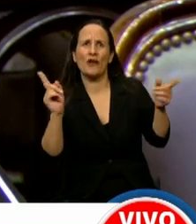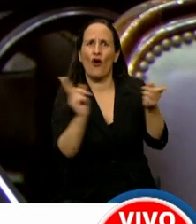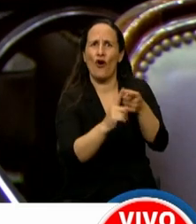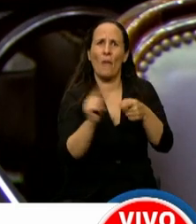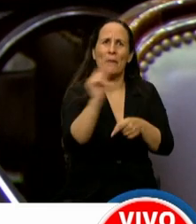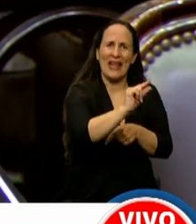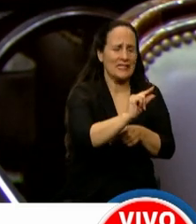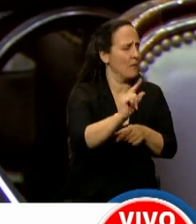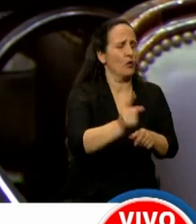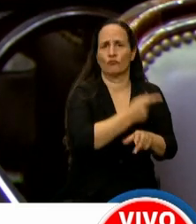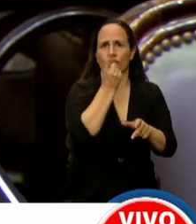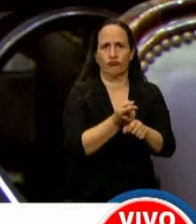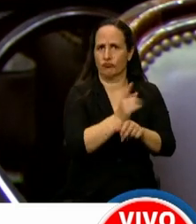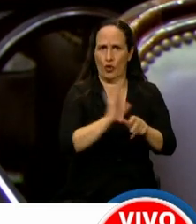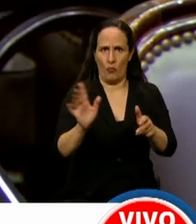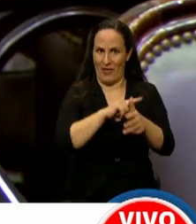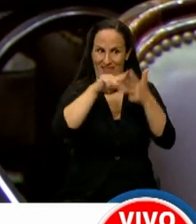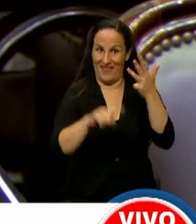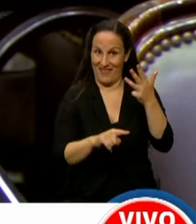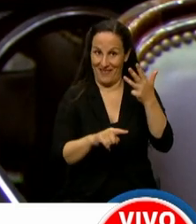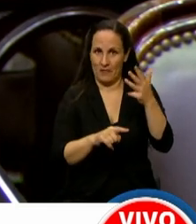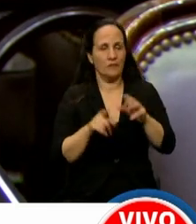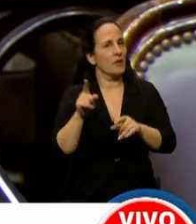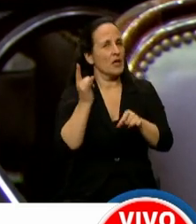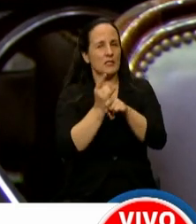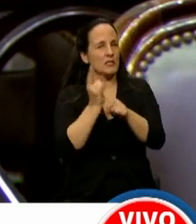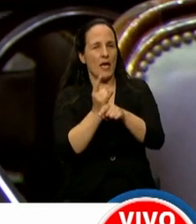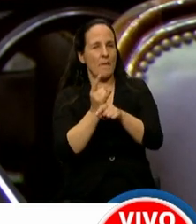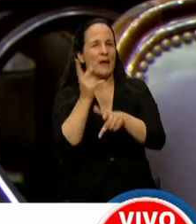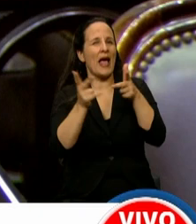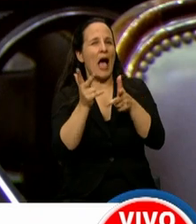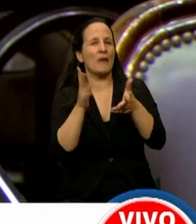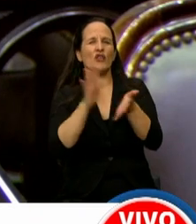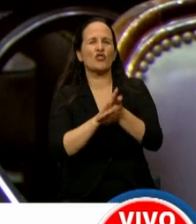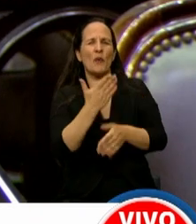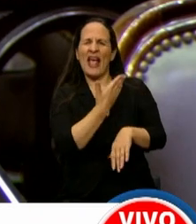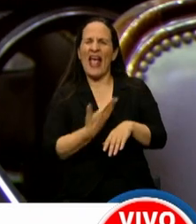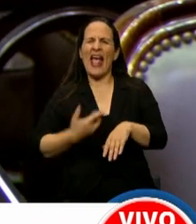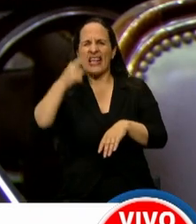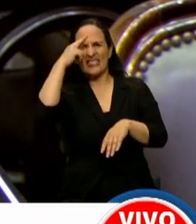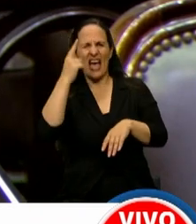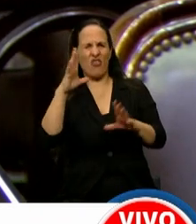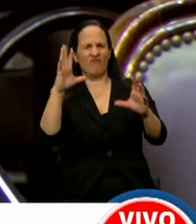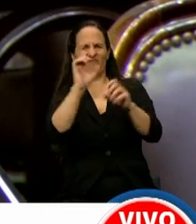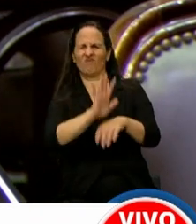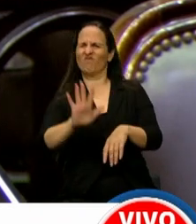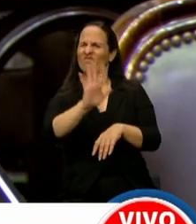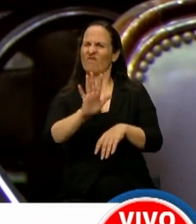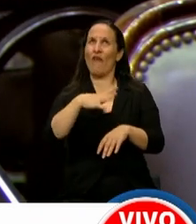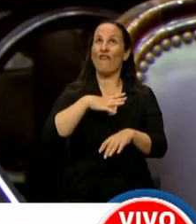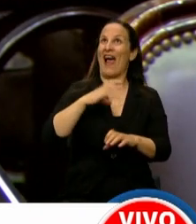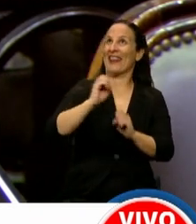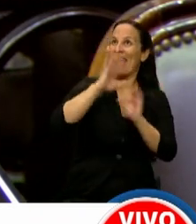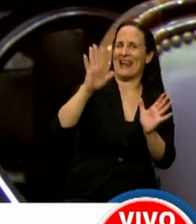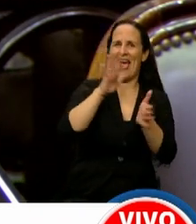crediticio. lado, siempre hemos hablado de la opacidad del Estado y la necesidad de las leyes de